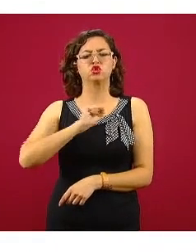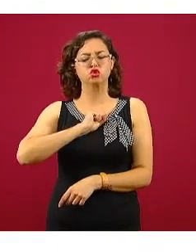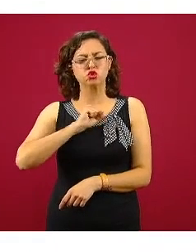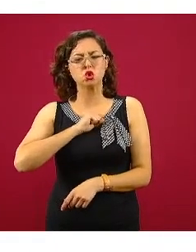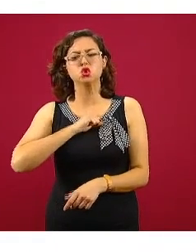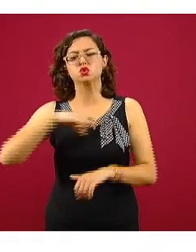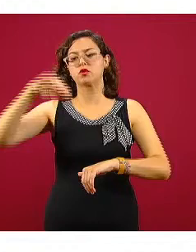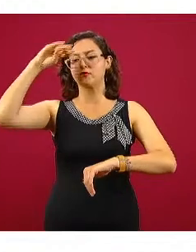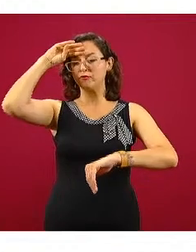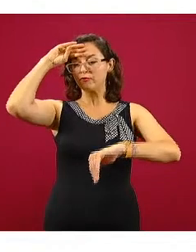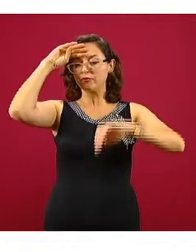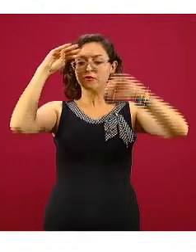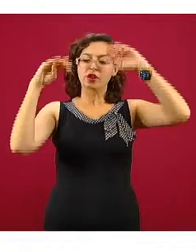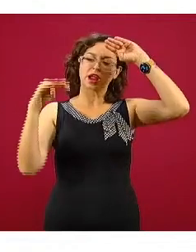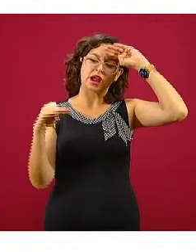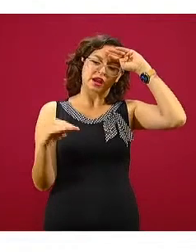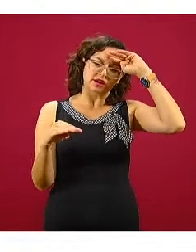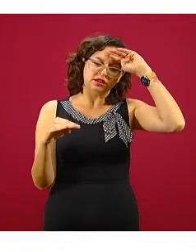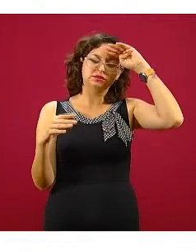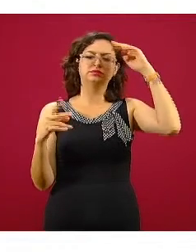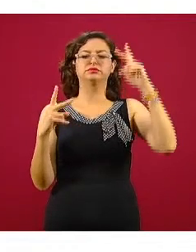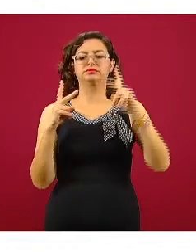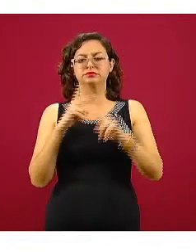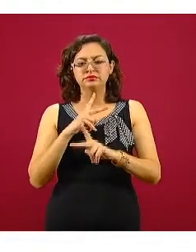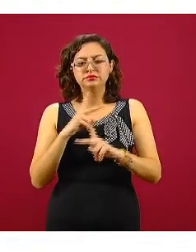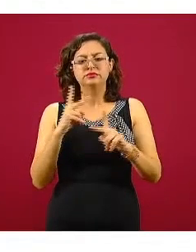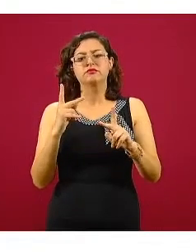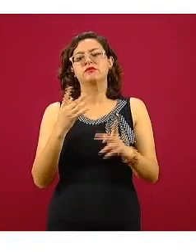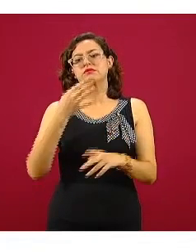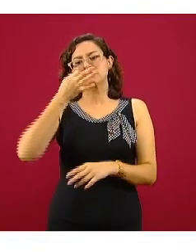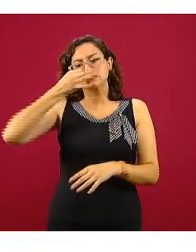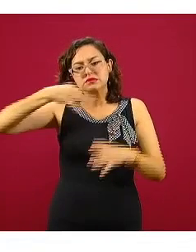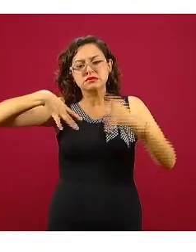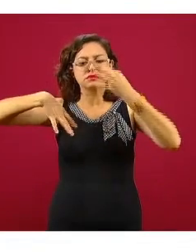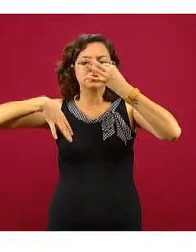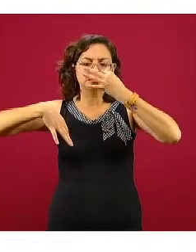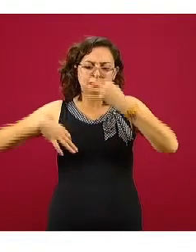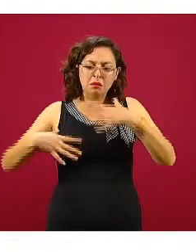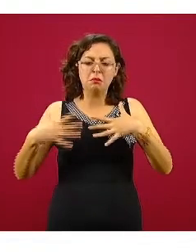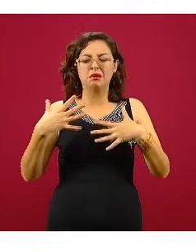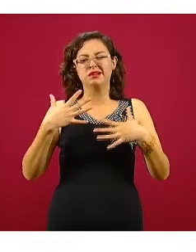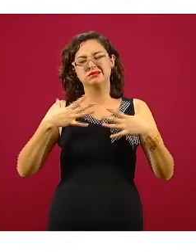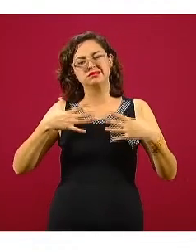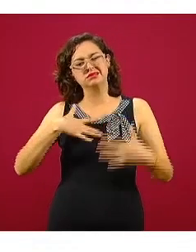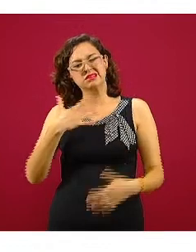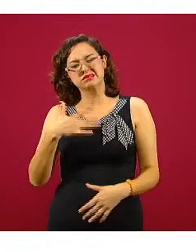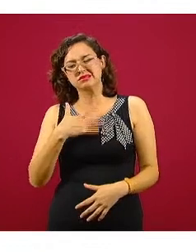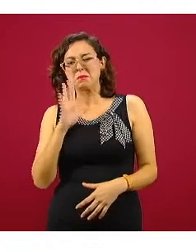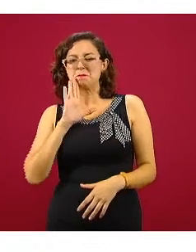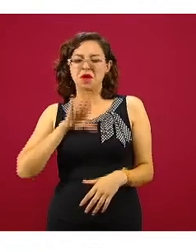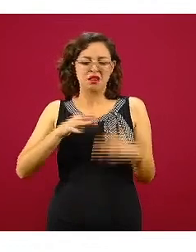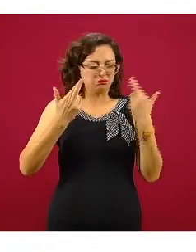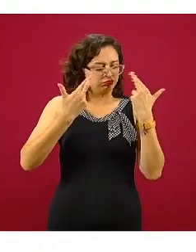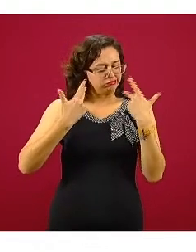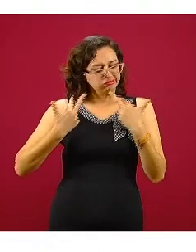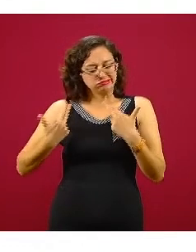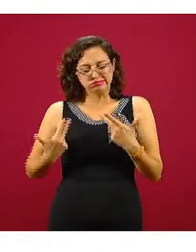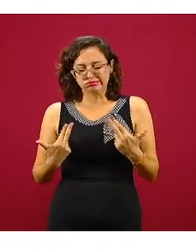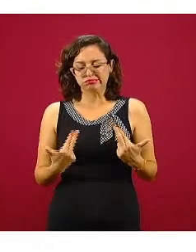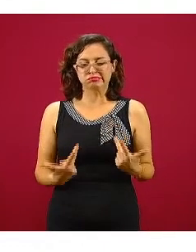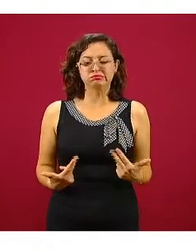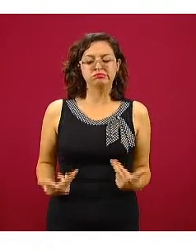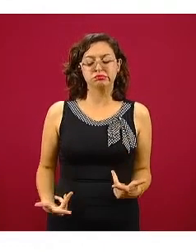la fiebre, con la cefalea, con la presencia de mucosidades, malestar general, que son los signos, síntomas principales de la